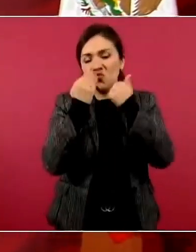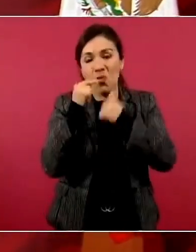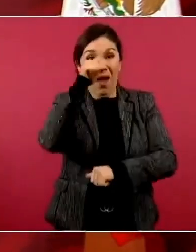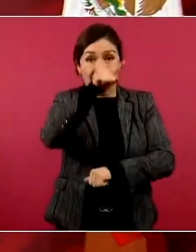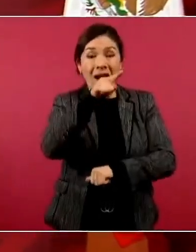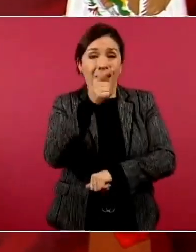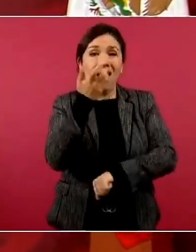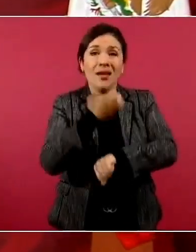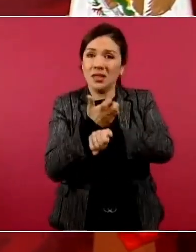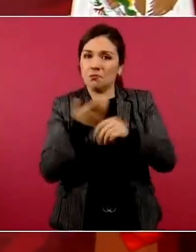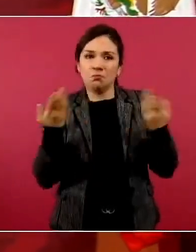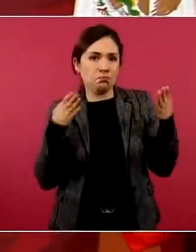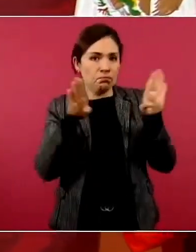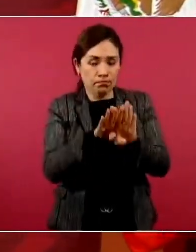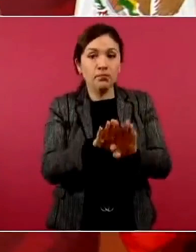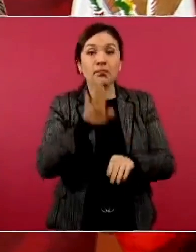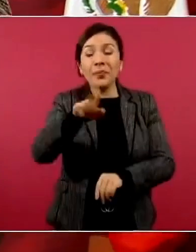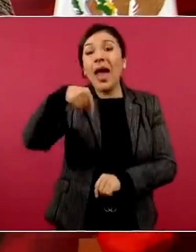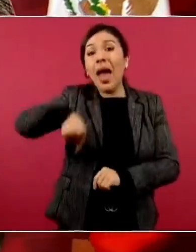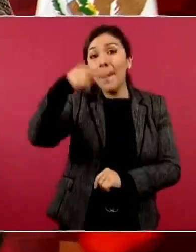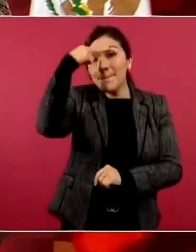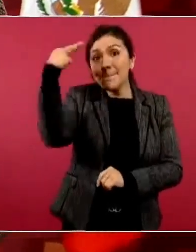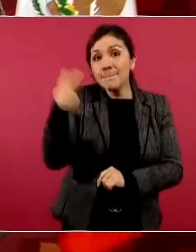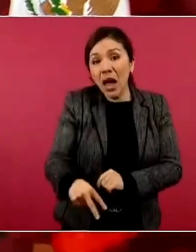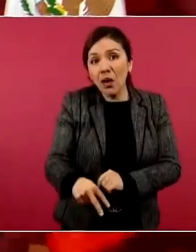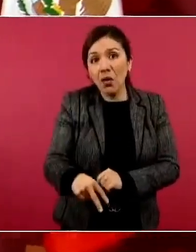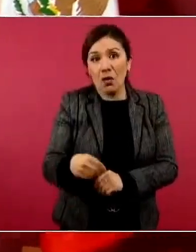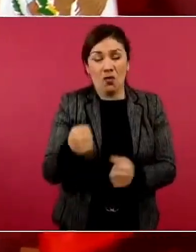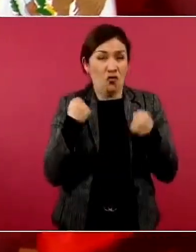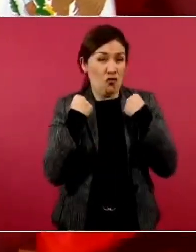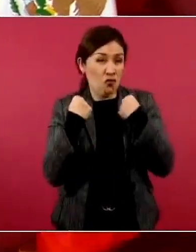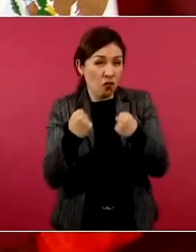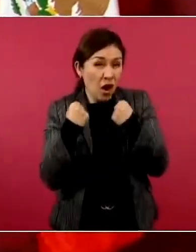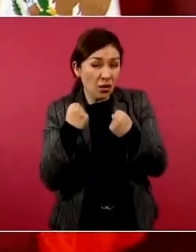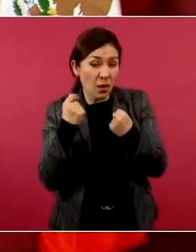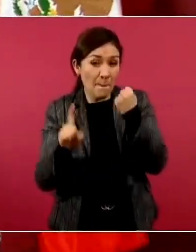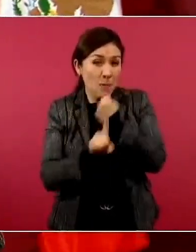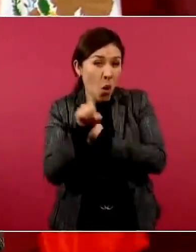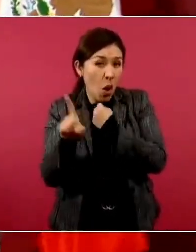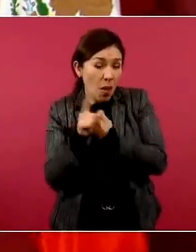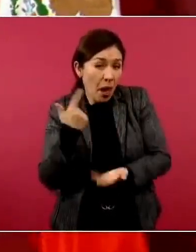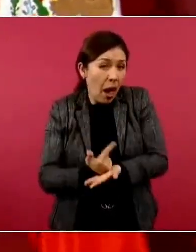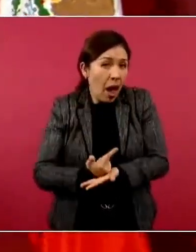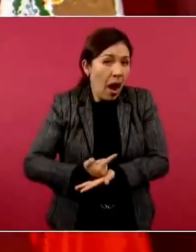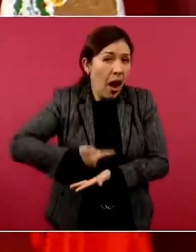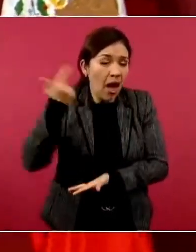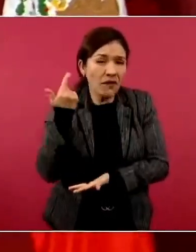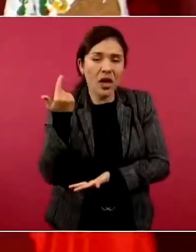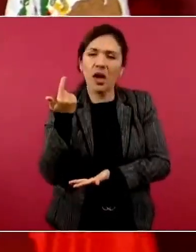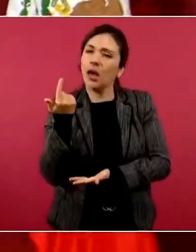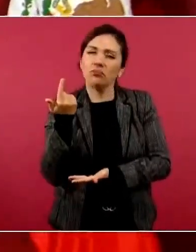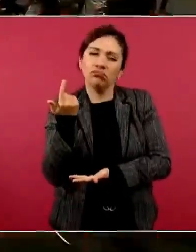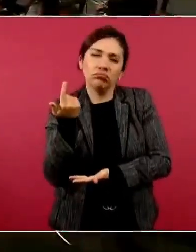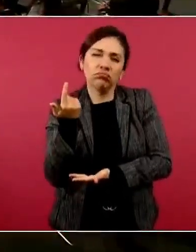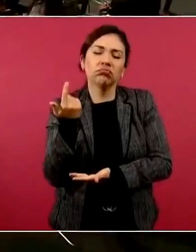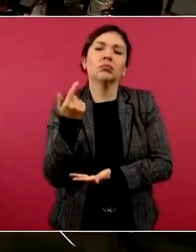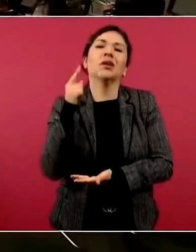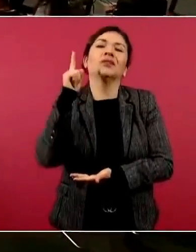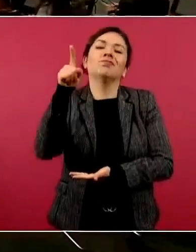Unidos. En el caso de México no nos afectó mucho, es